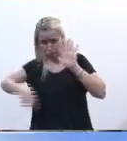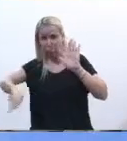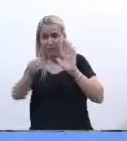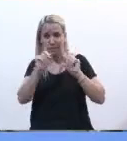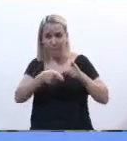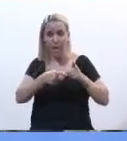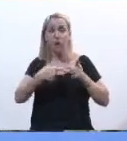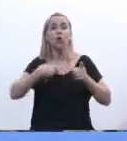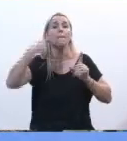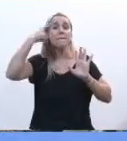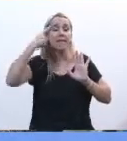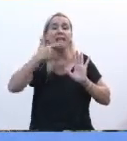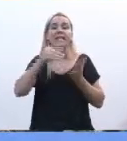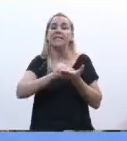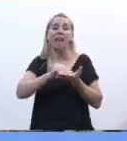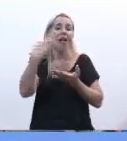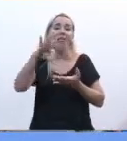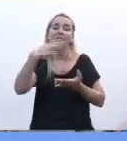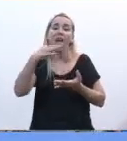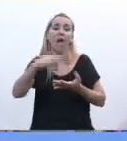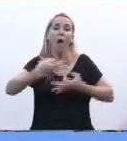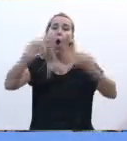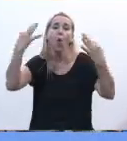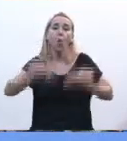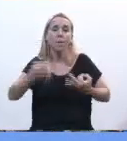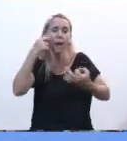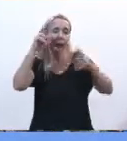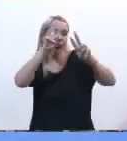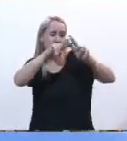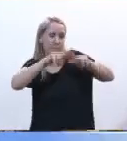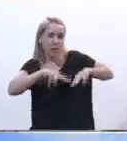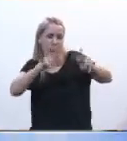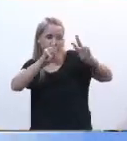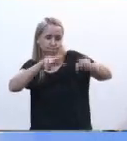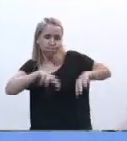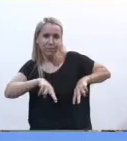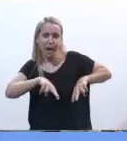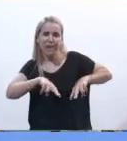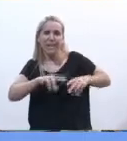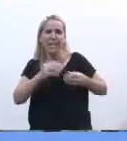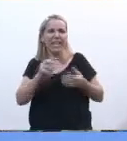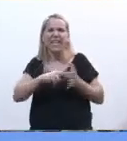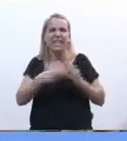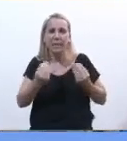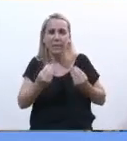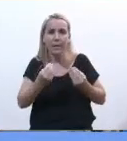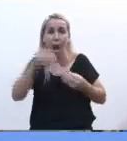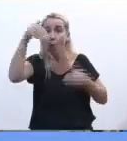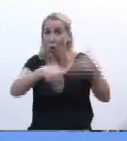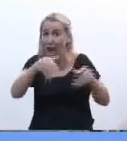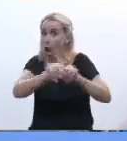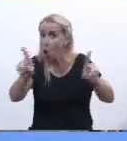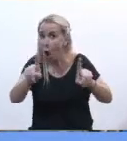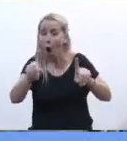yo entiendo que el Senado debiera cumplir su rol de revisión. Revisar significa revisar, no votar